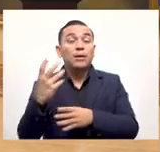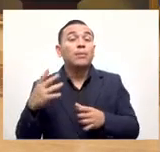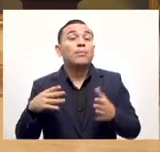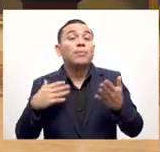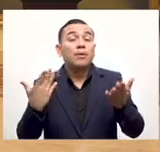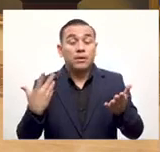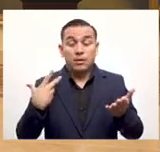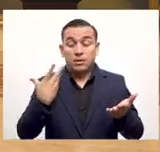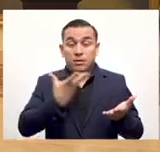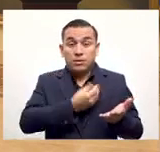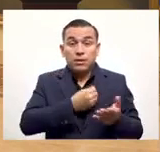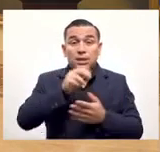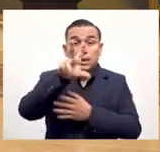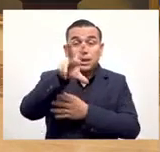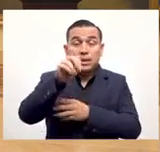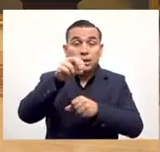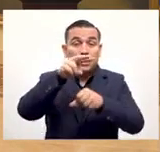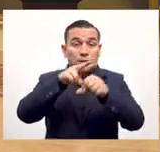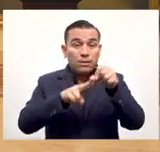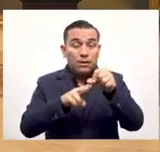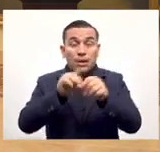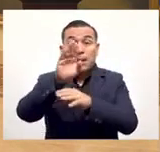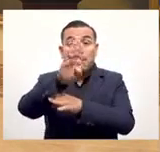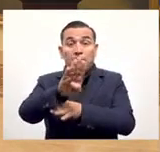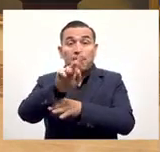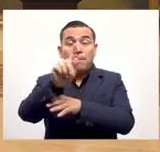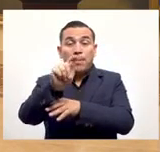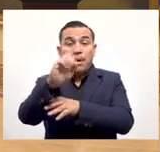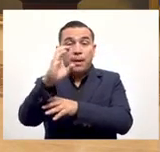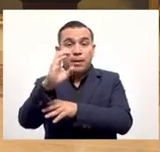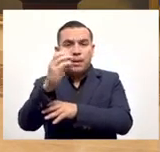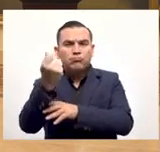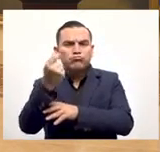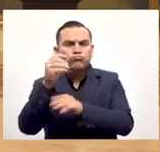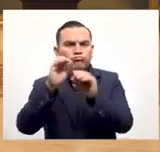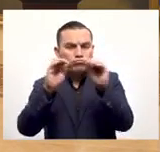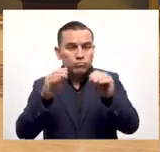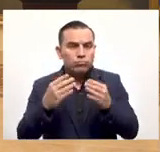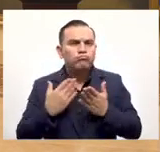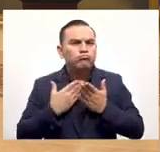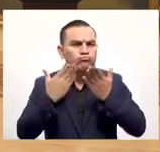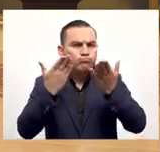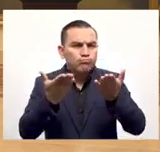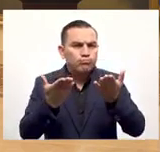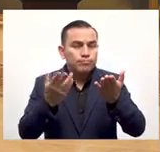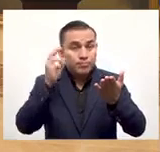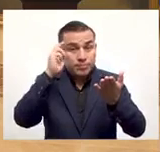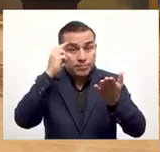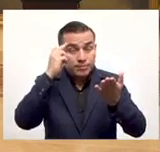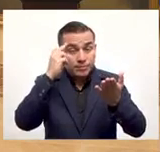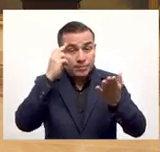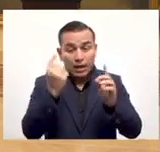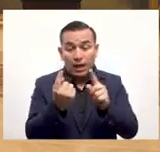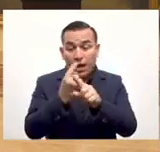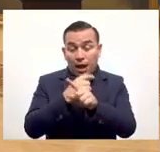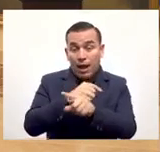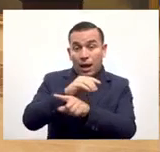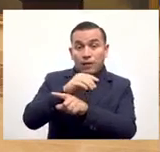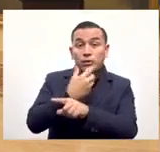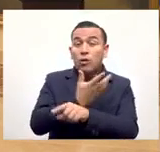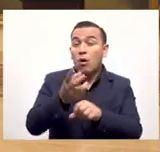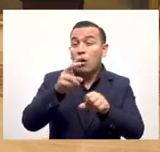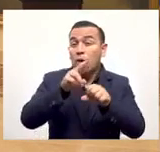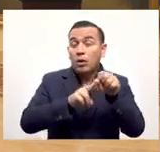y es porque el gobierno le va a dar 30 dólares sin tener que pagar nada, gratuitos, equivalentes en Bitcoin para